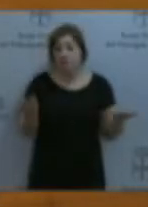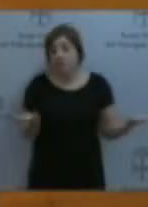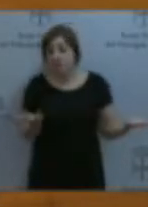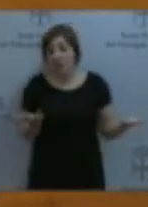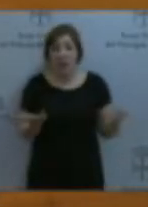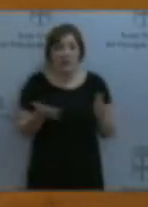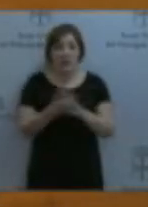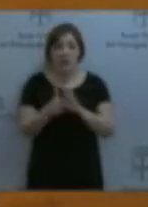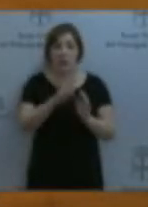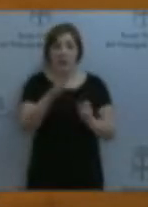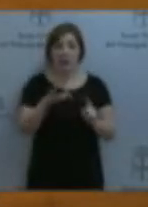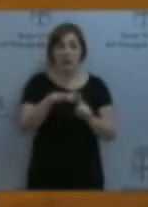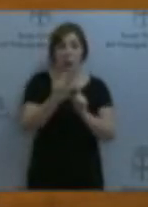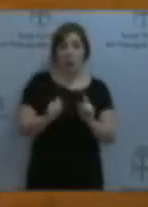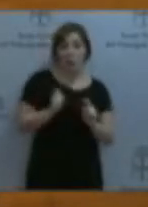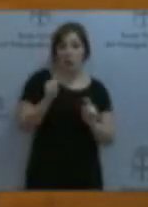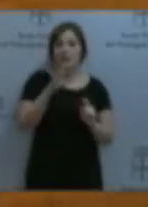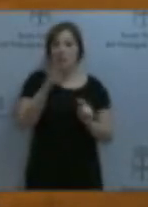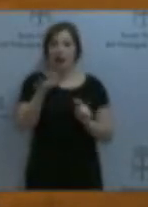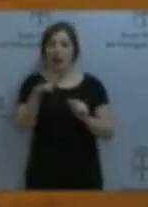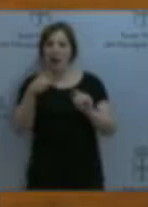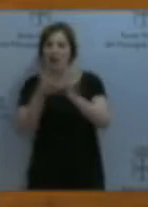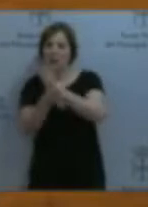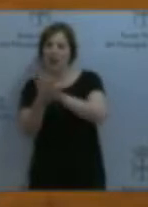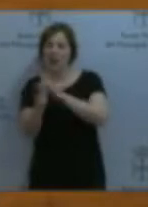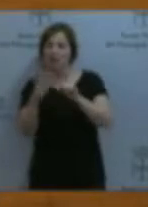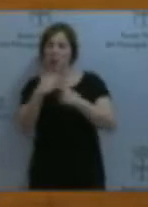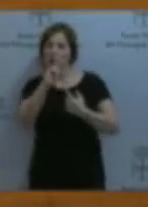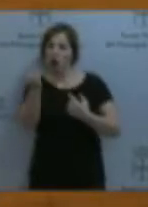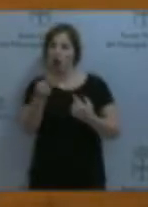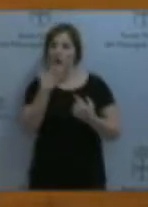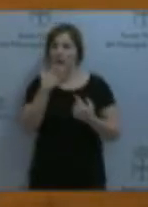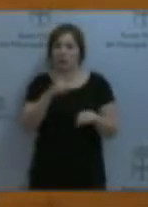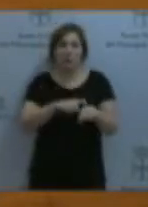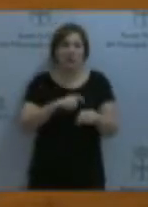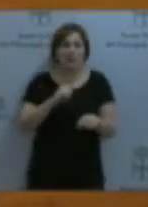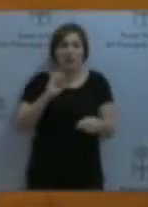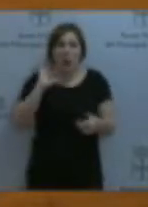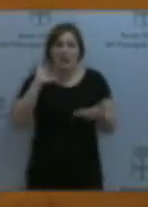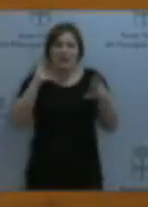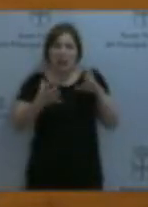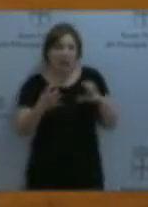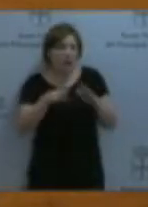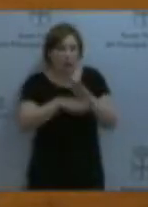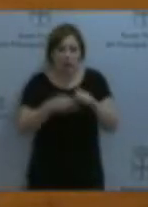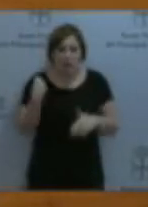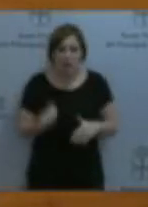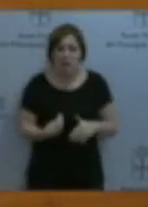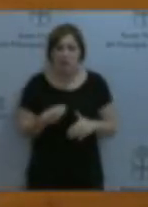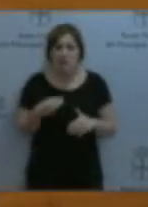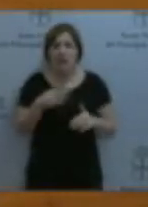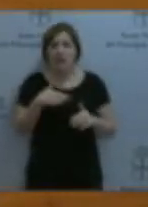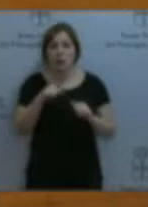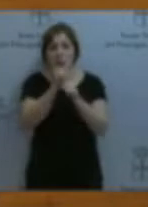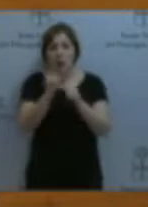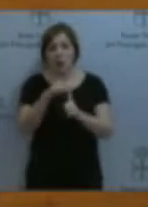aprovechan y meten cualquier situación problemática con especies salvajes en la misma condición y proponen un modelo para atajar